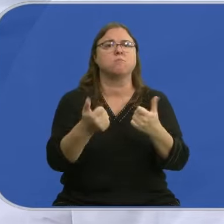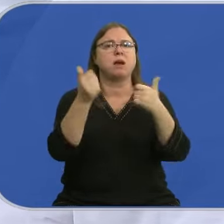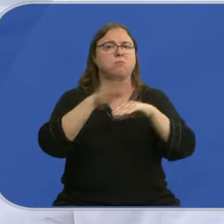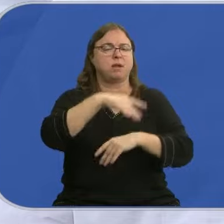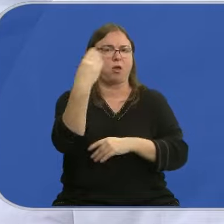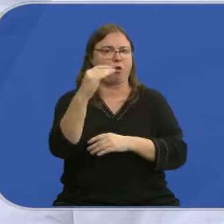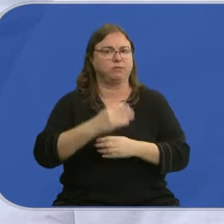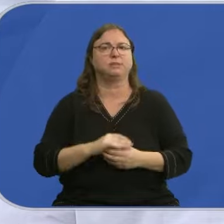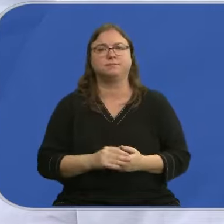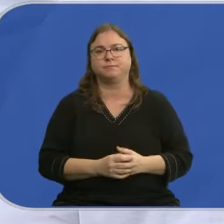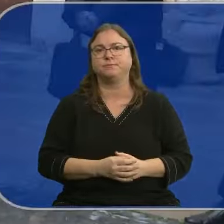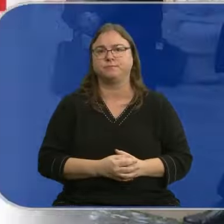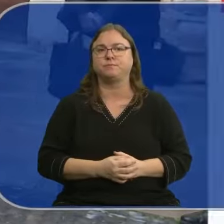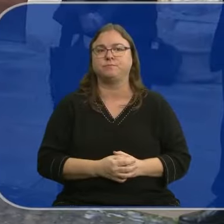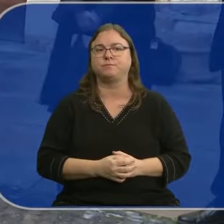para los jóvenes.